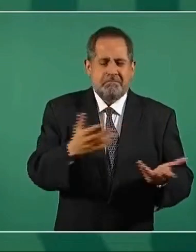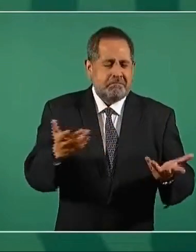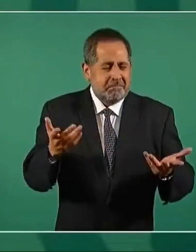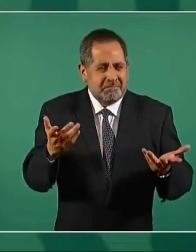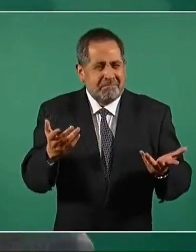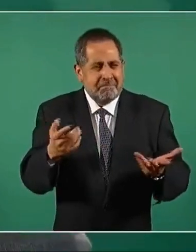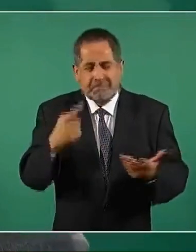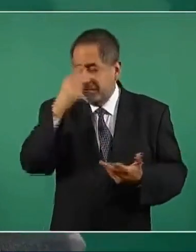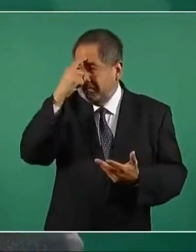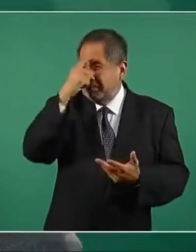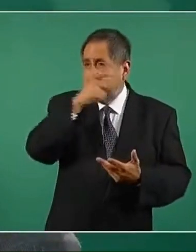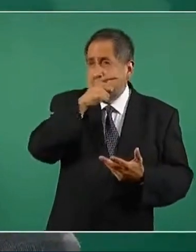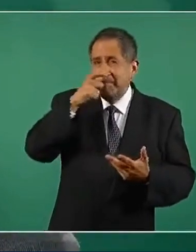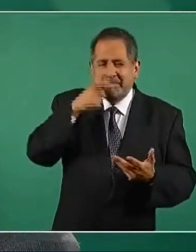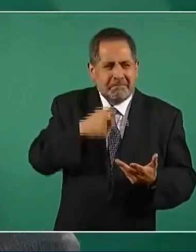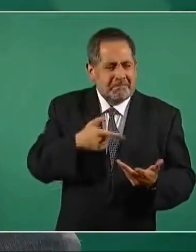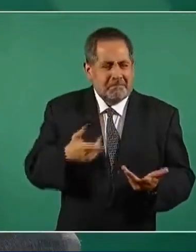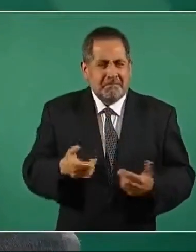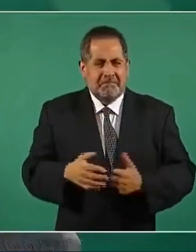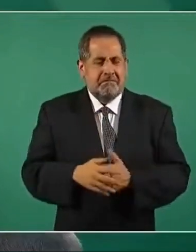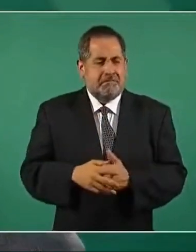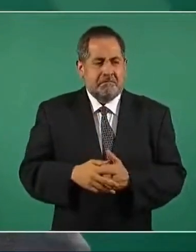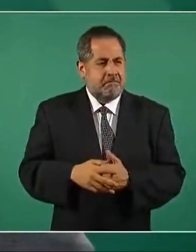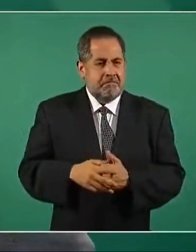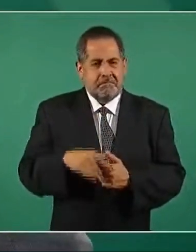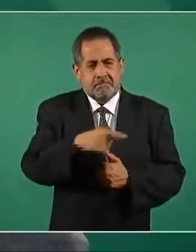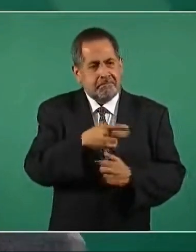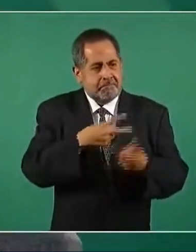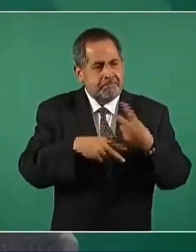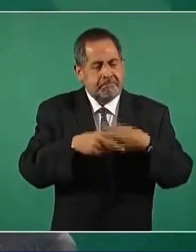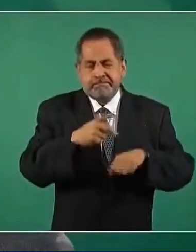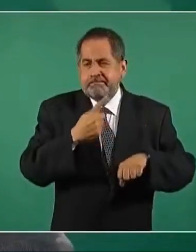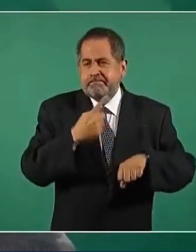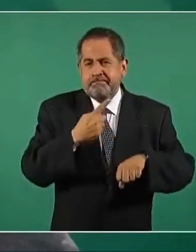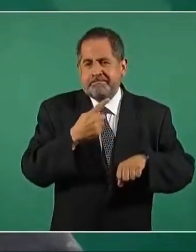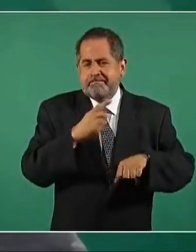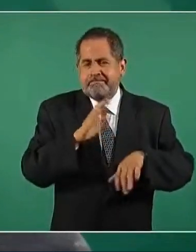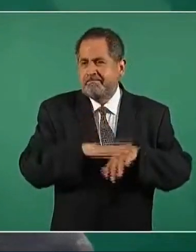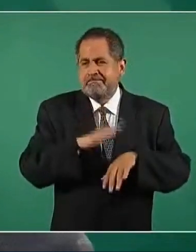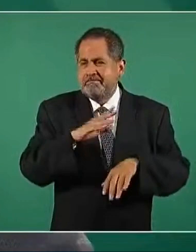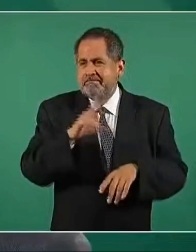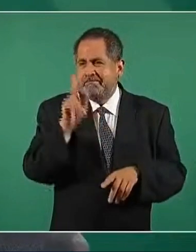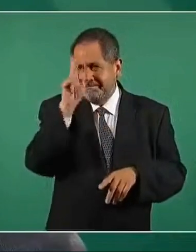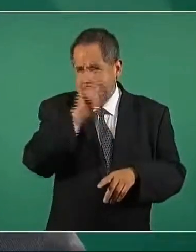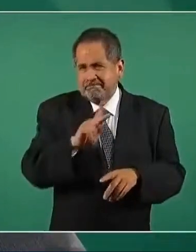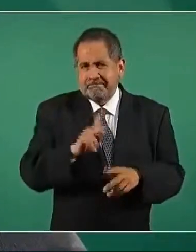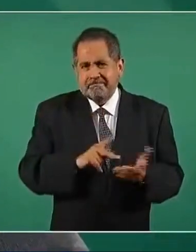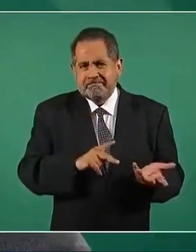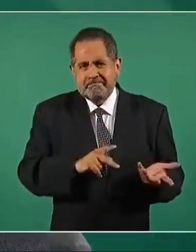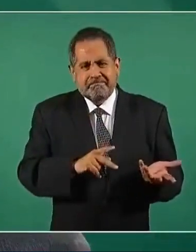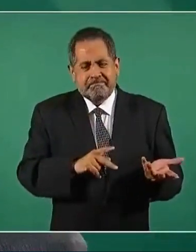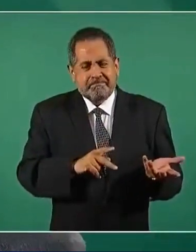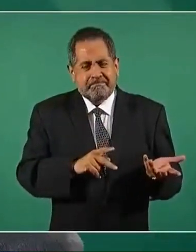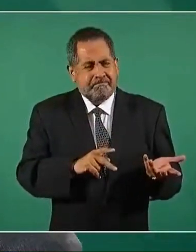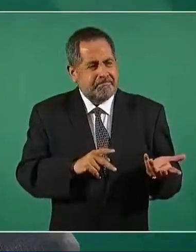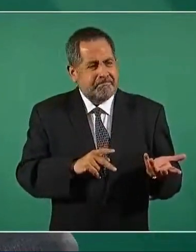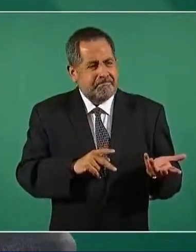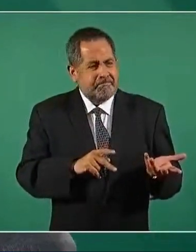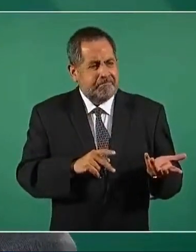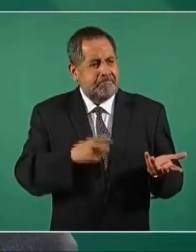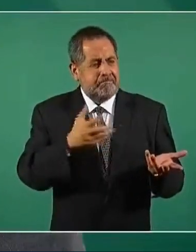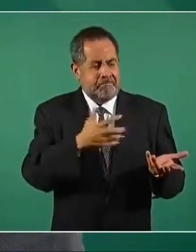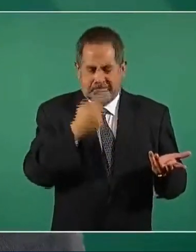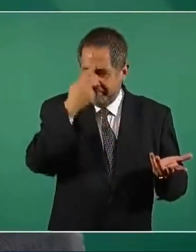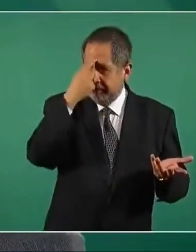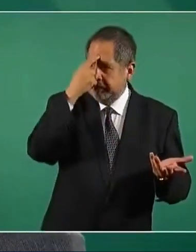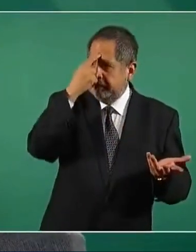lleva a cometer